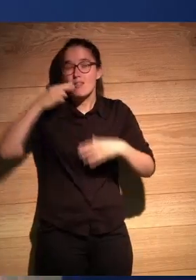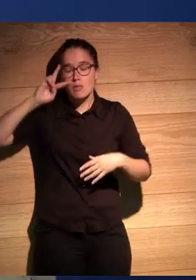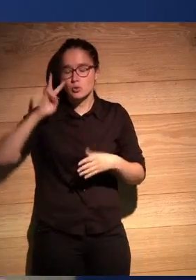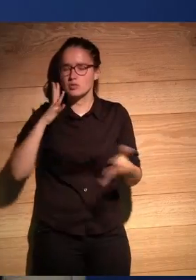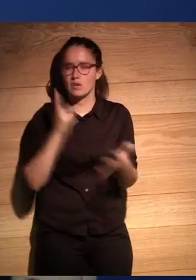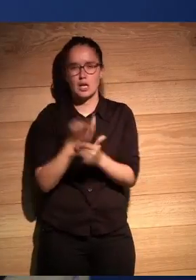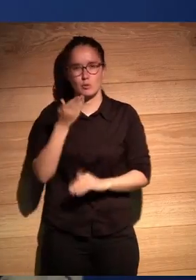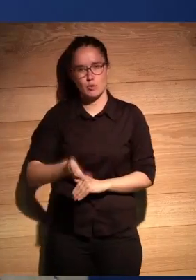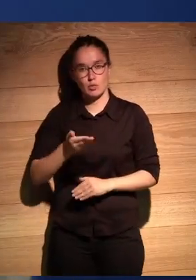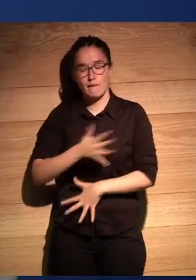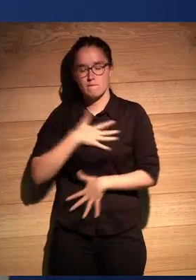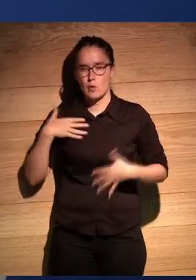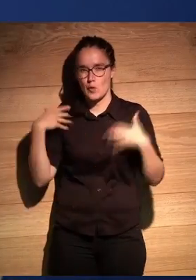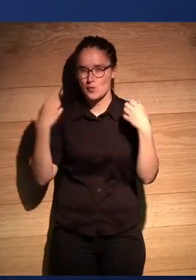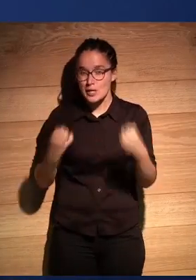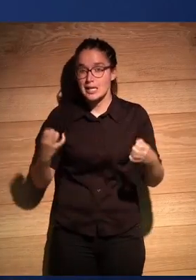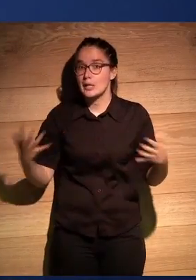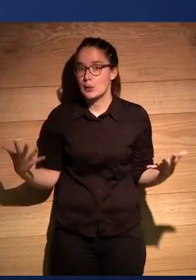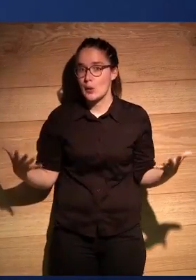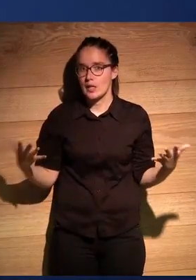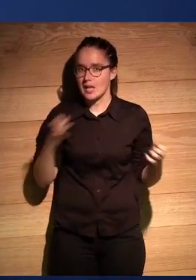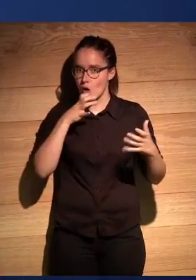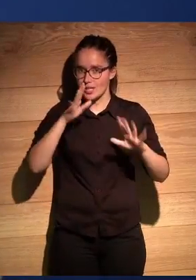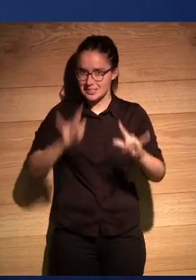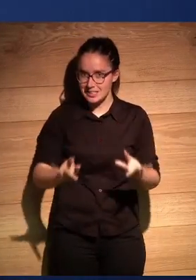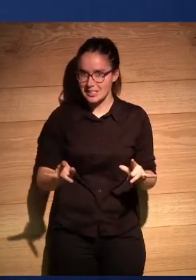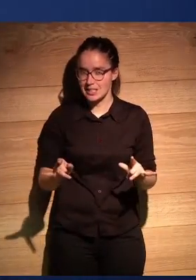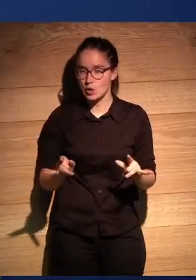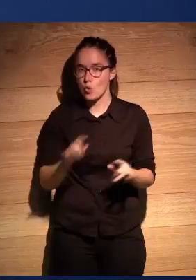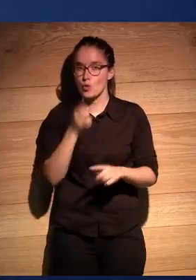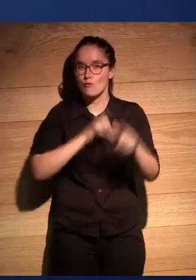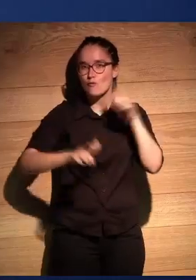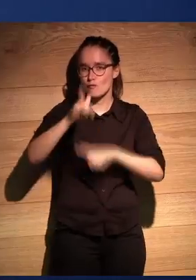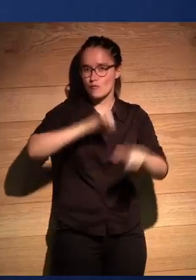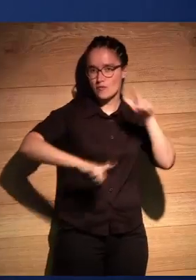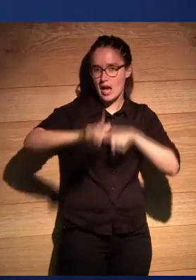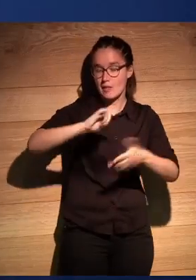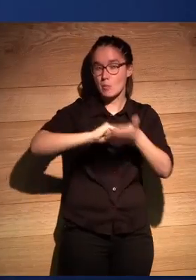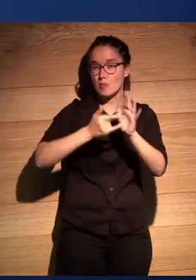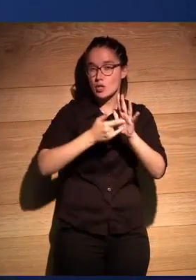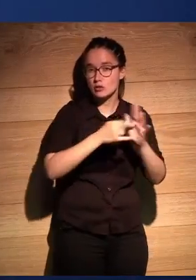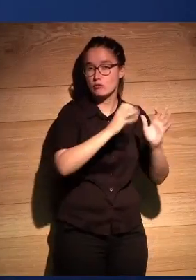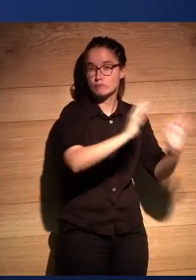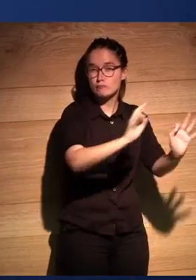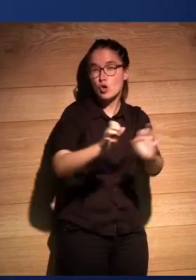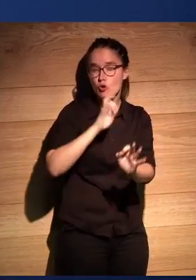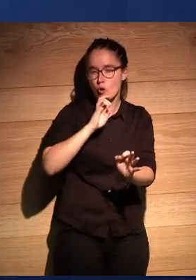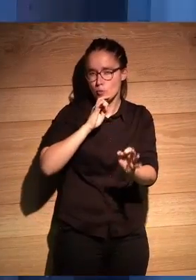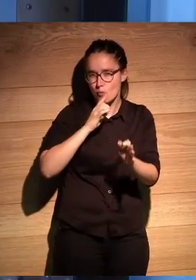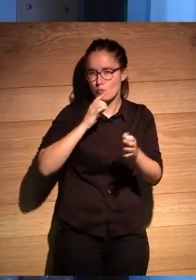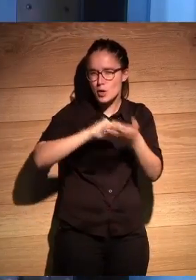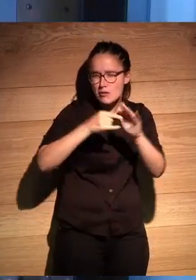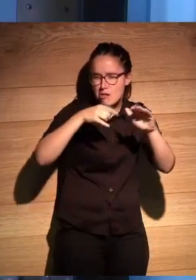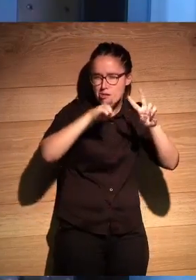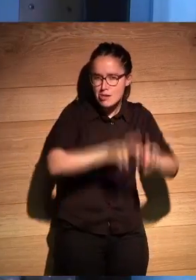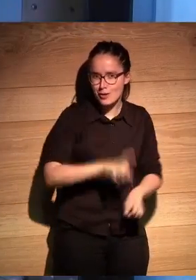gran reto, ¿no? Algo que me emocionaba. Y así entonces, ahora os invito yo a hacer un pequeño viaje por el making of del proyecto, por las entrañas de este proyecto.